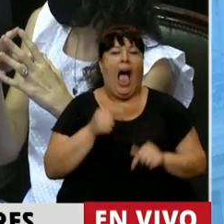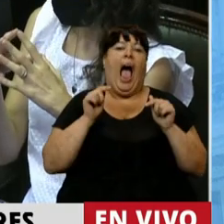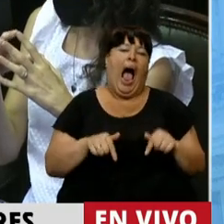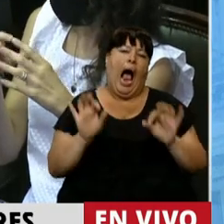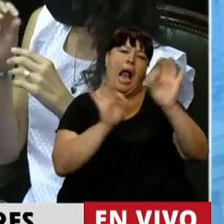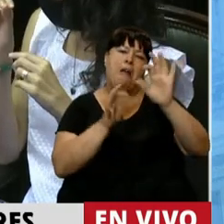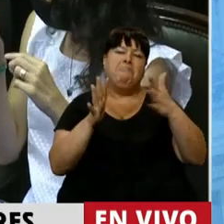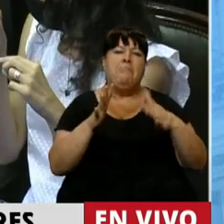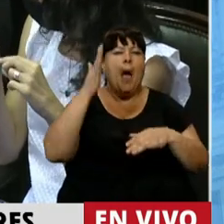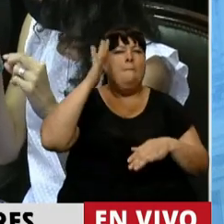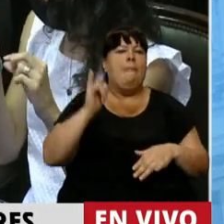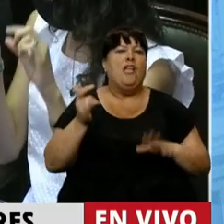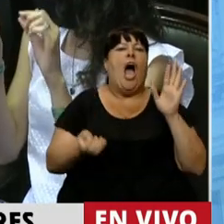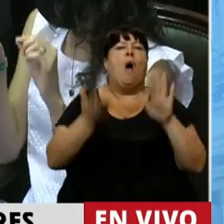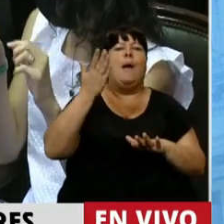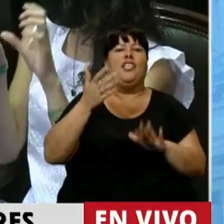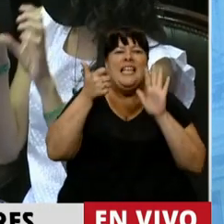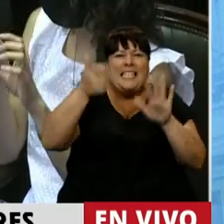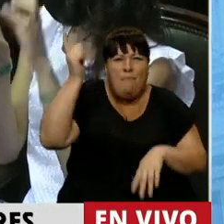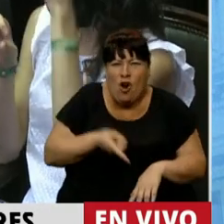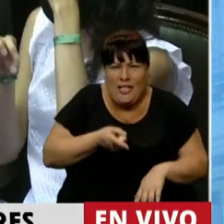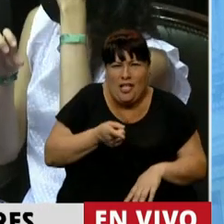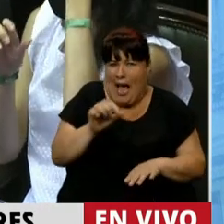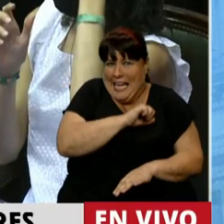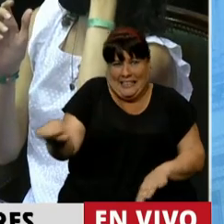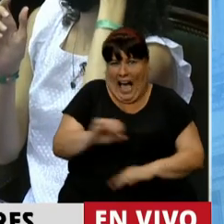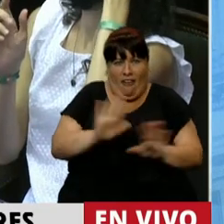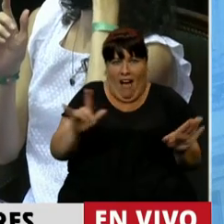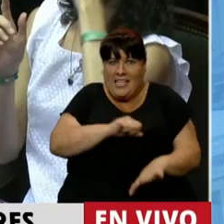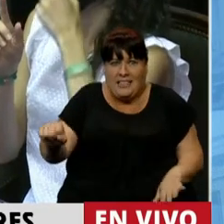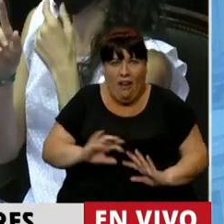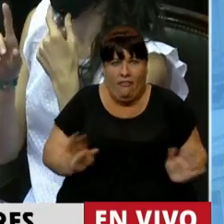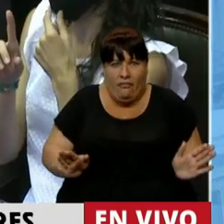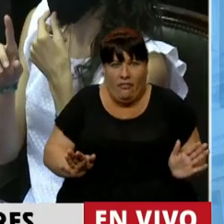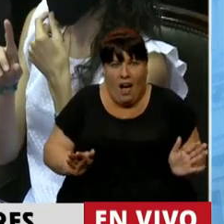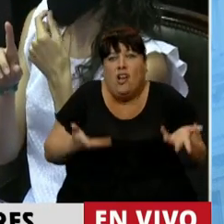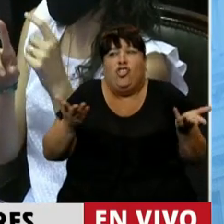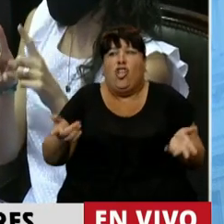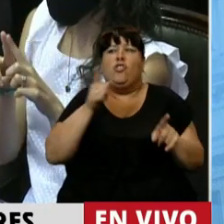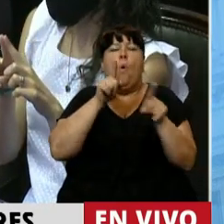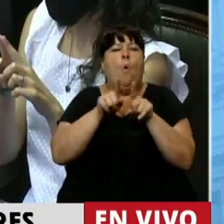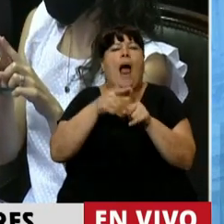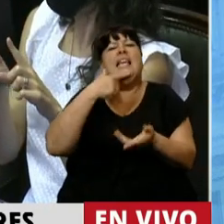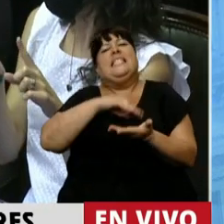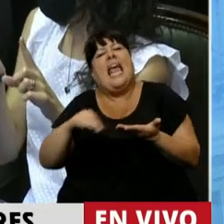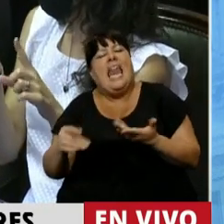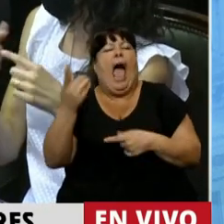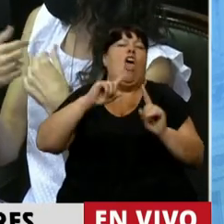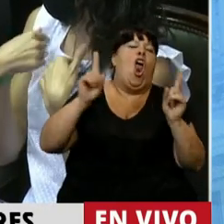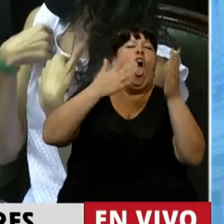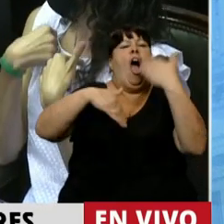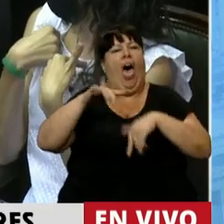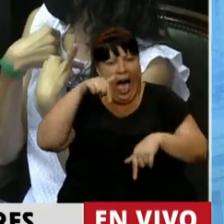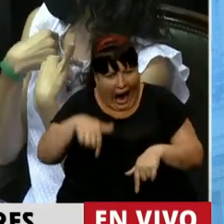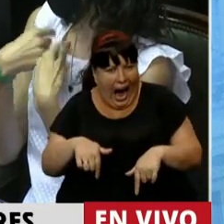ahora se estima que en marzo el aumento va a ser del 6%, una estafa, una estafa. Entonces hicieron como que en el Senado en realidad eso no iba a